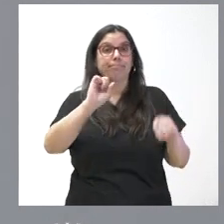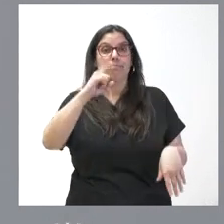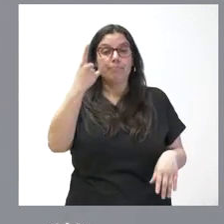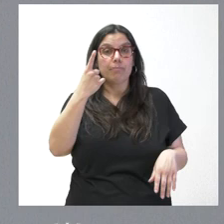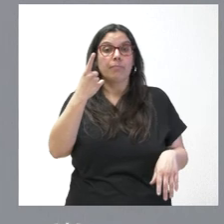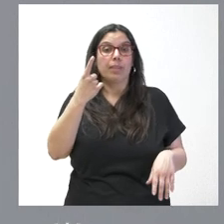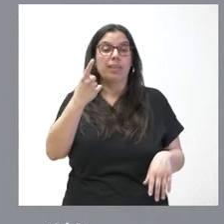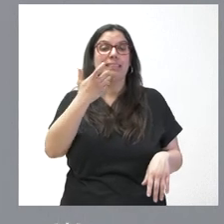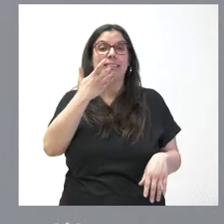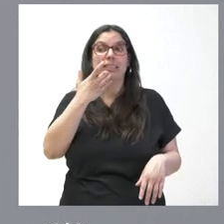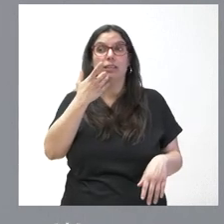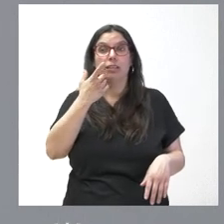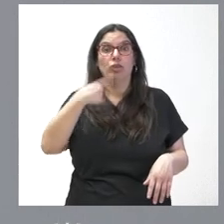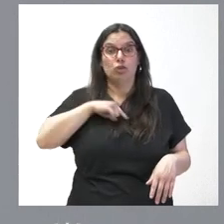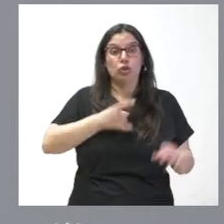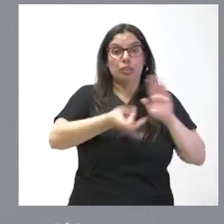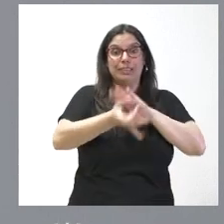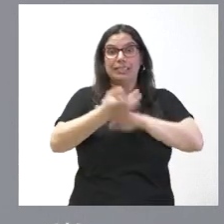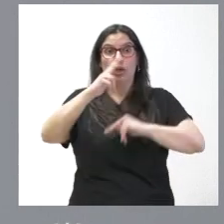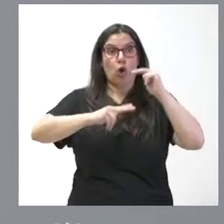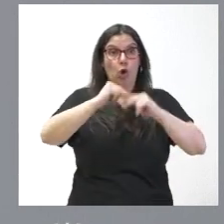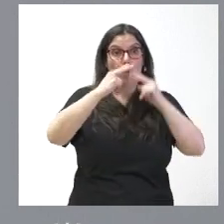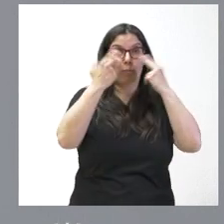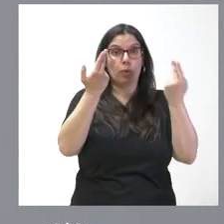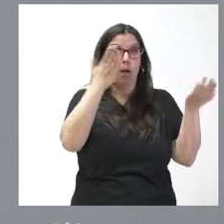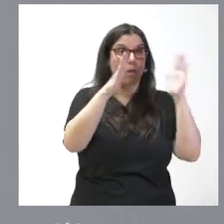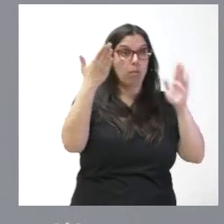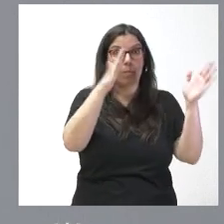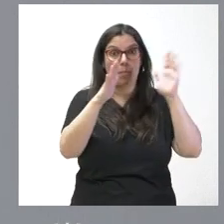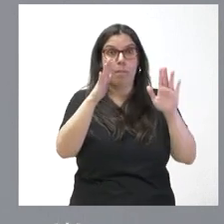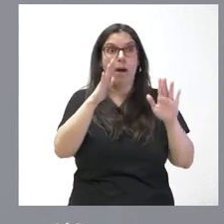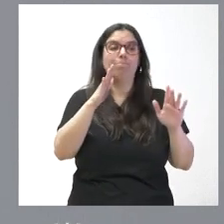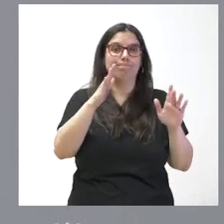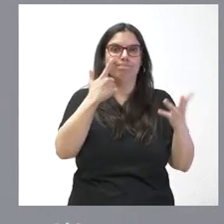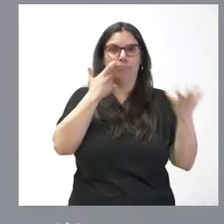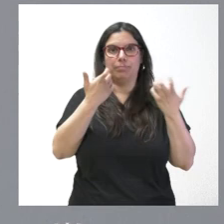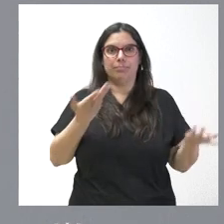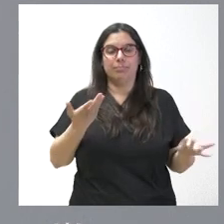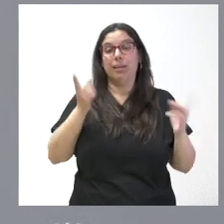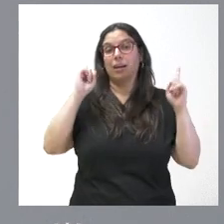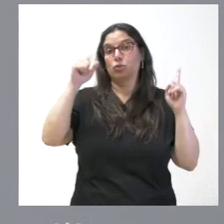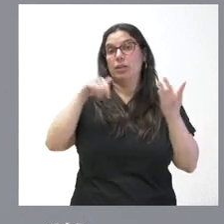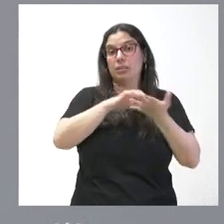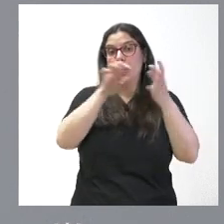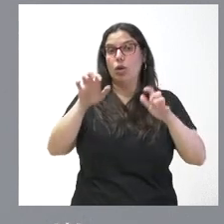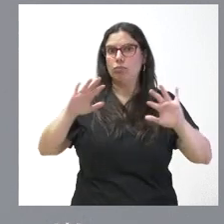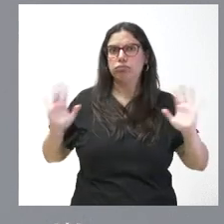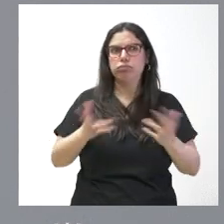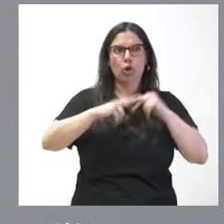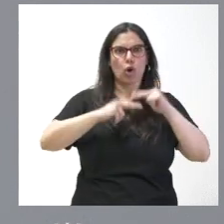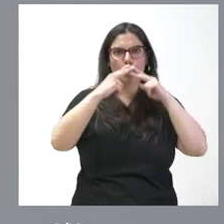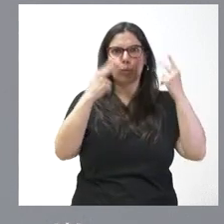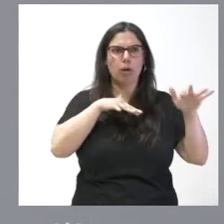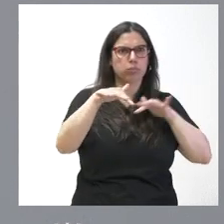administraciones que estamos sacando más obra pública y es el caso de la Junta de Castilla y León que en el caso de Castilla y León llevamos impulsada mucha obra pública